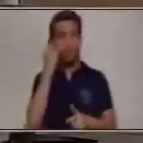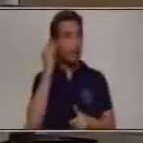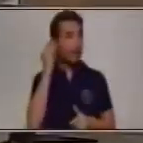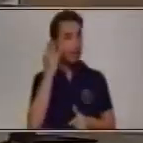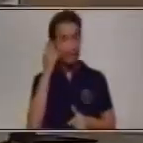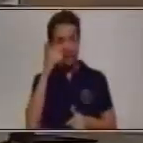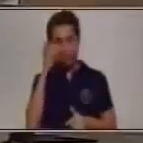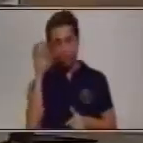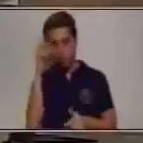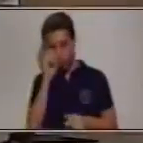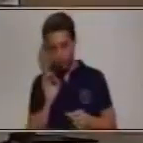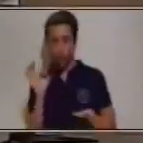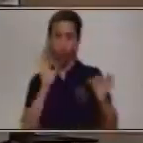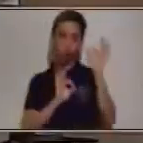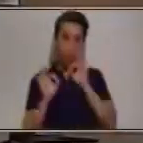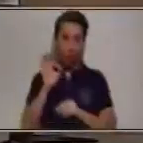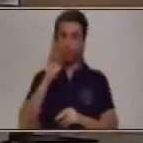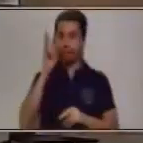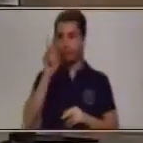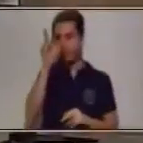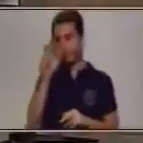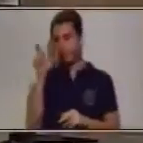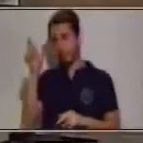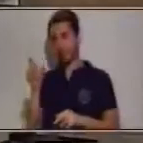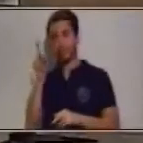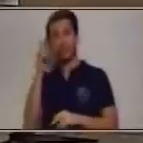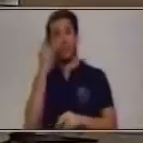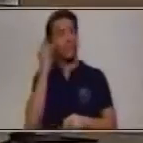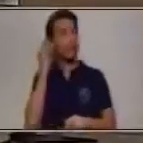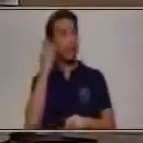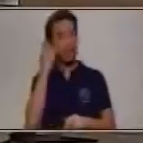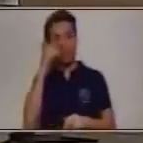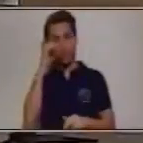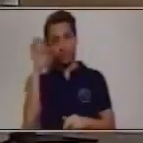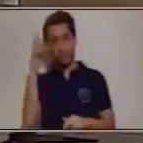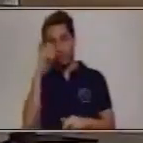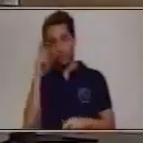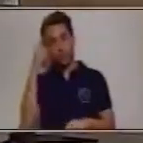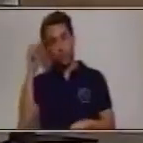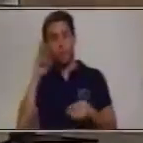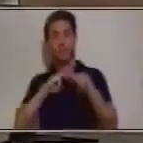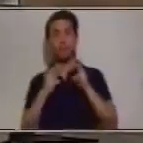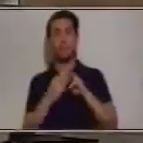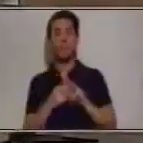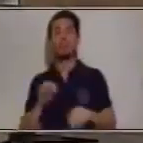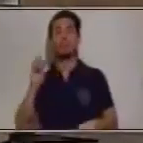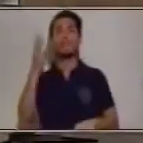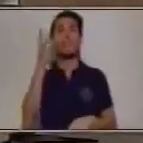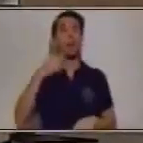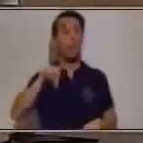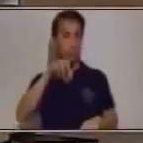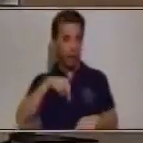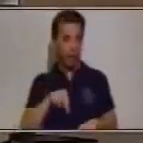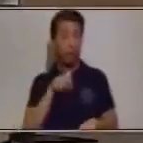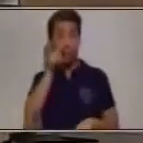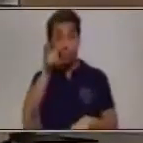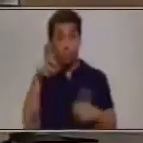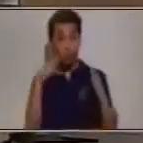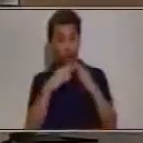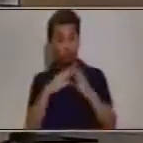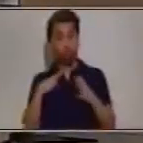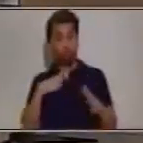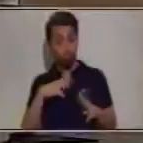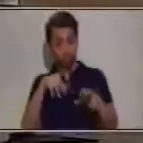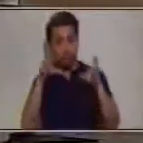para segundo grado. Si en casa hay alguna persona con discapacidad, este tema les ayudará a ejercitar habilidades y